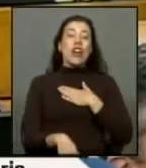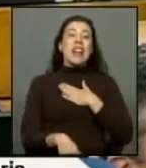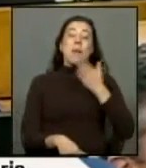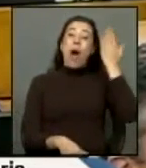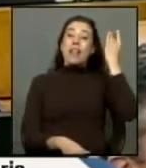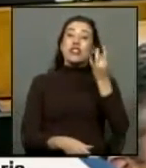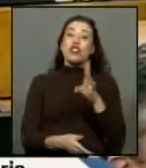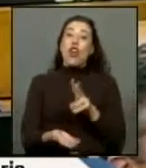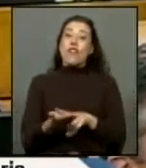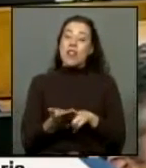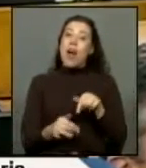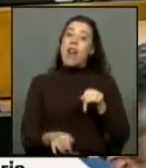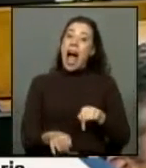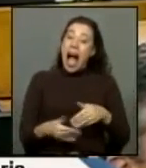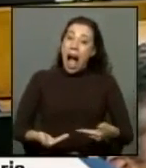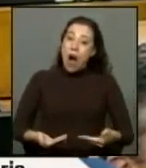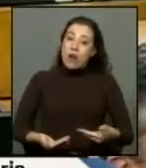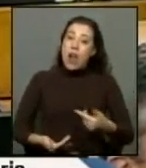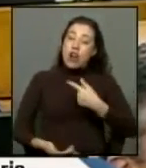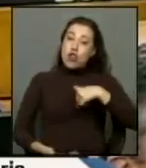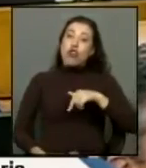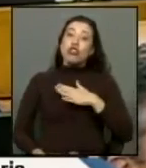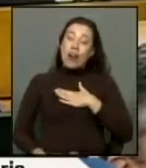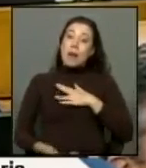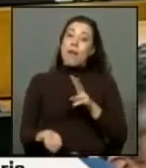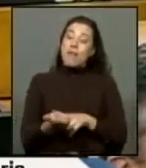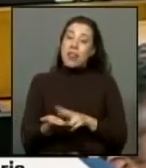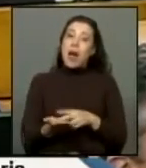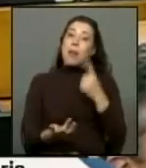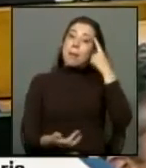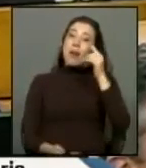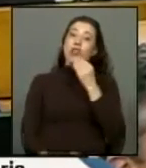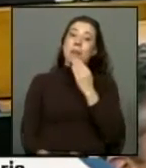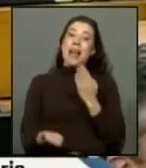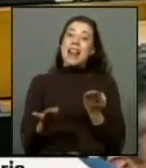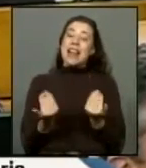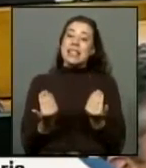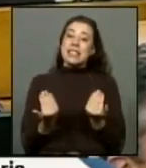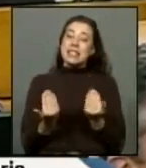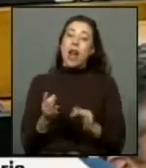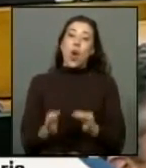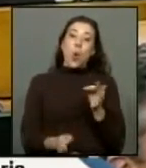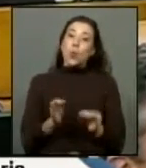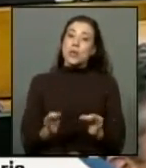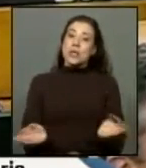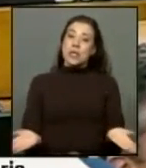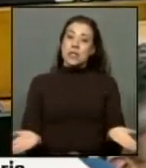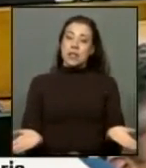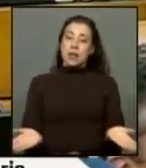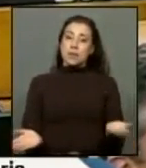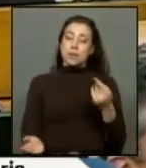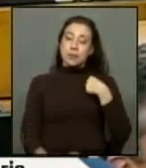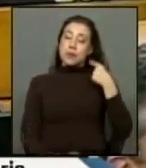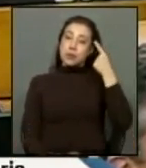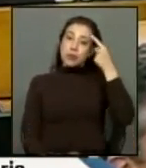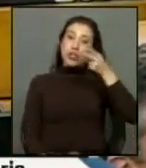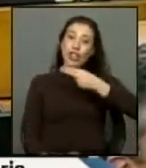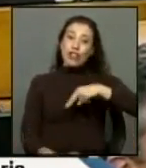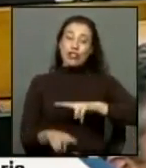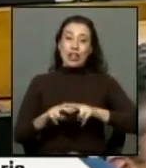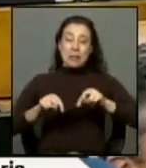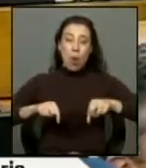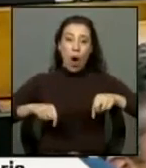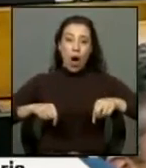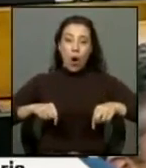ahora no solamente estamos verdad también se necesita justicia y creo que lo que estamos haciendo hoy